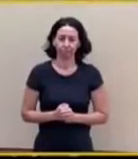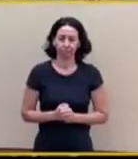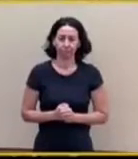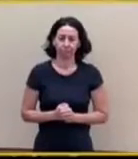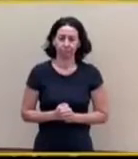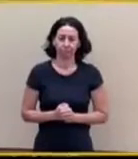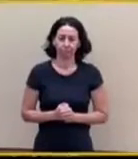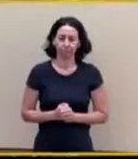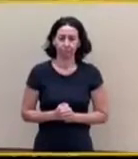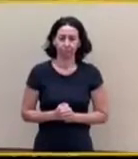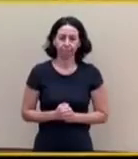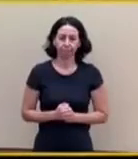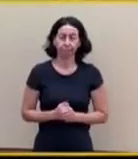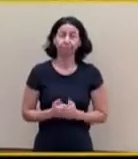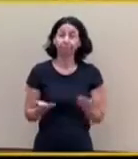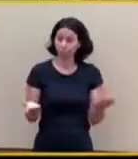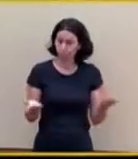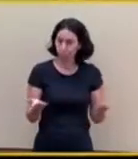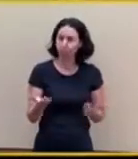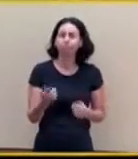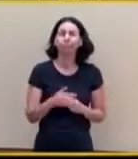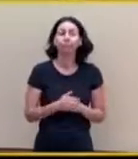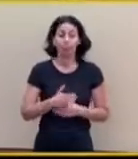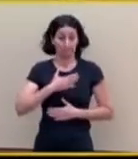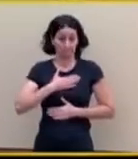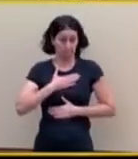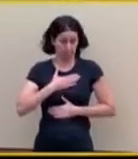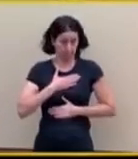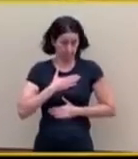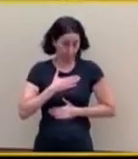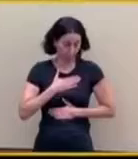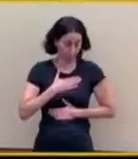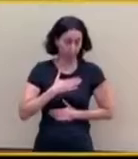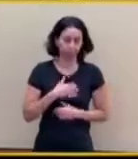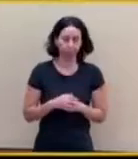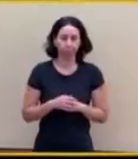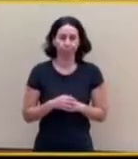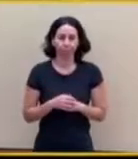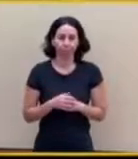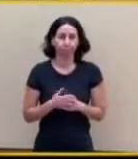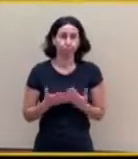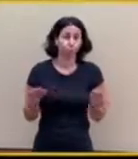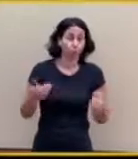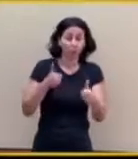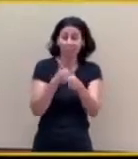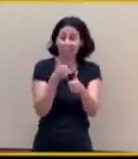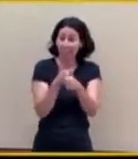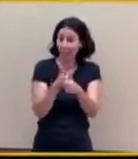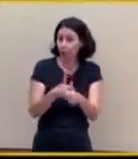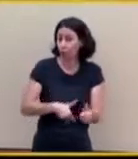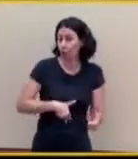a los dos grandes problemas que ahora afectan a todos los españoles, sobre todo a las familias y a los trabajadores, esos que tanto